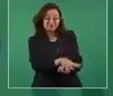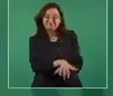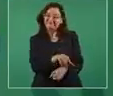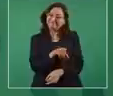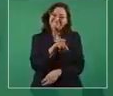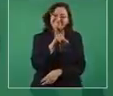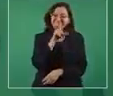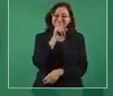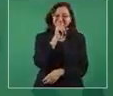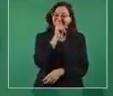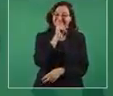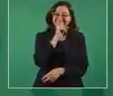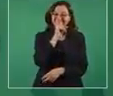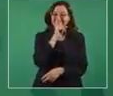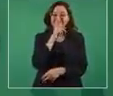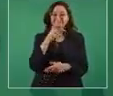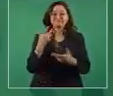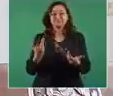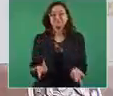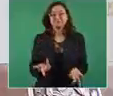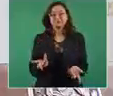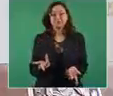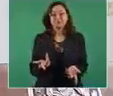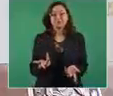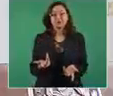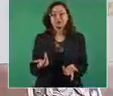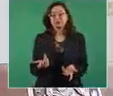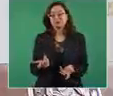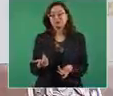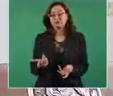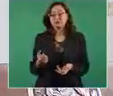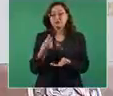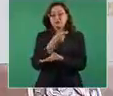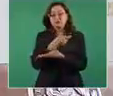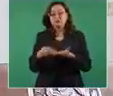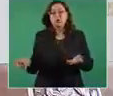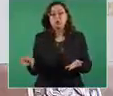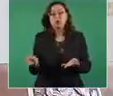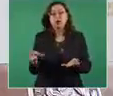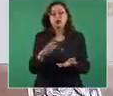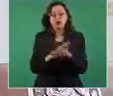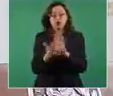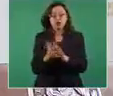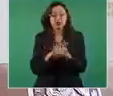dos kilos más de tortillas.